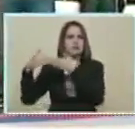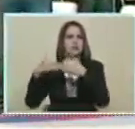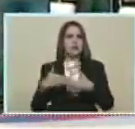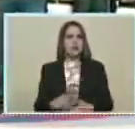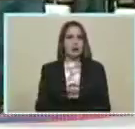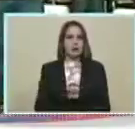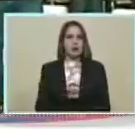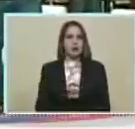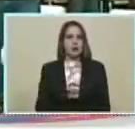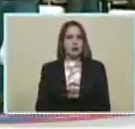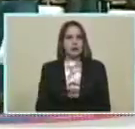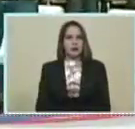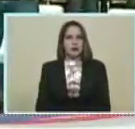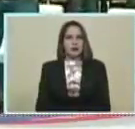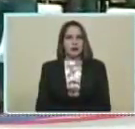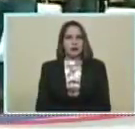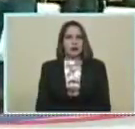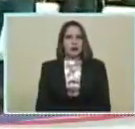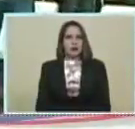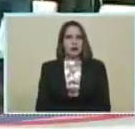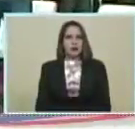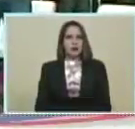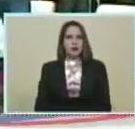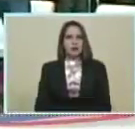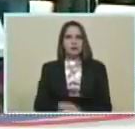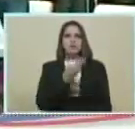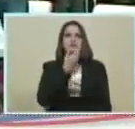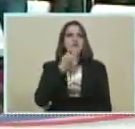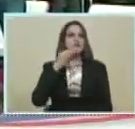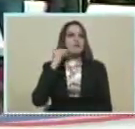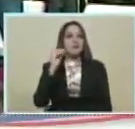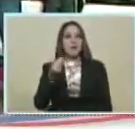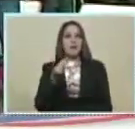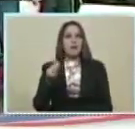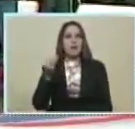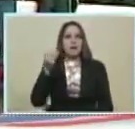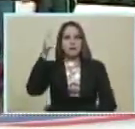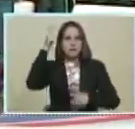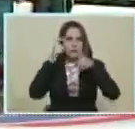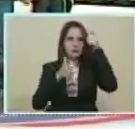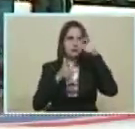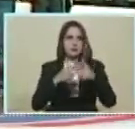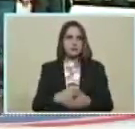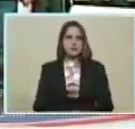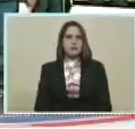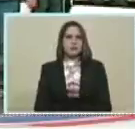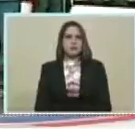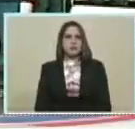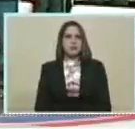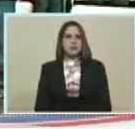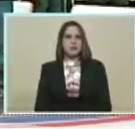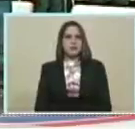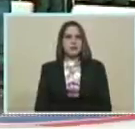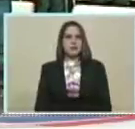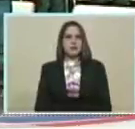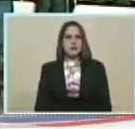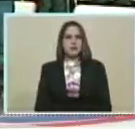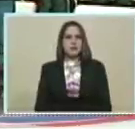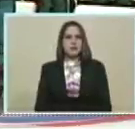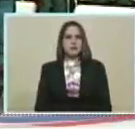¡Juventud chavista! ¡Y antiimperialista! ¡Juventud chavista!